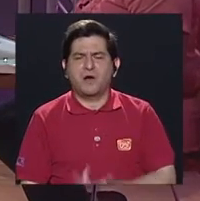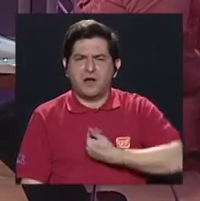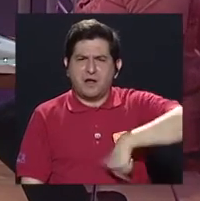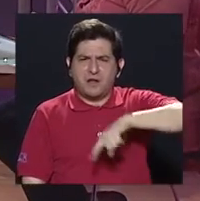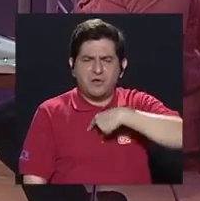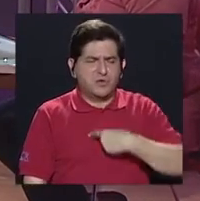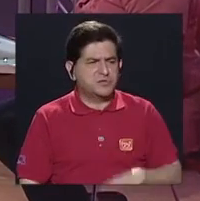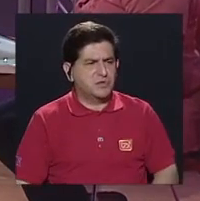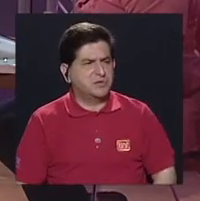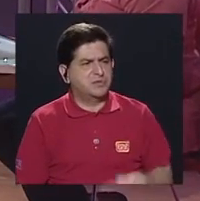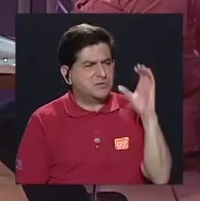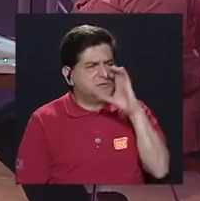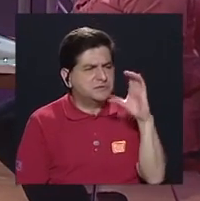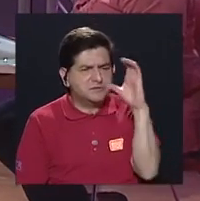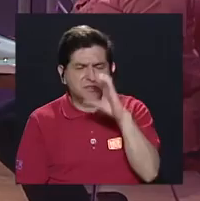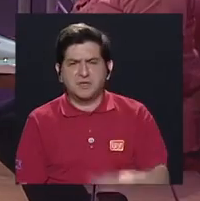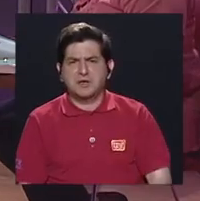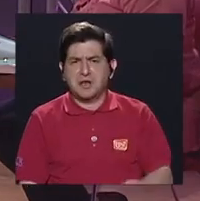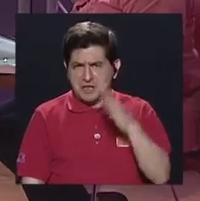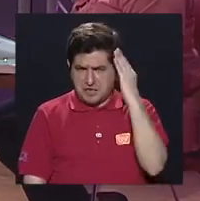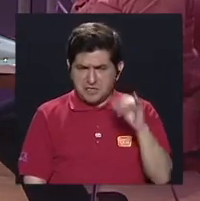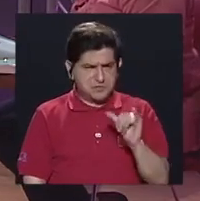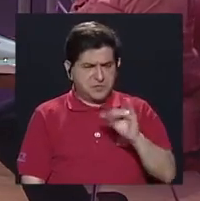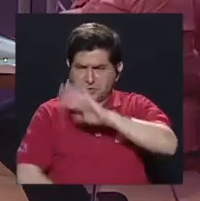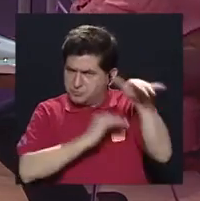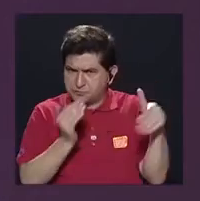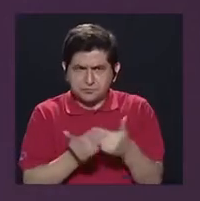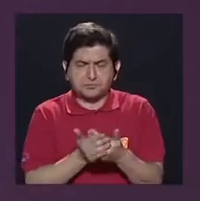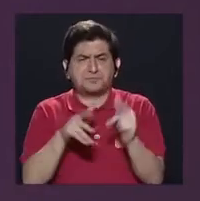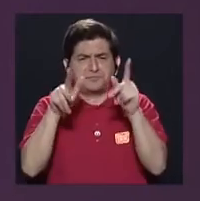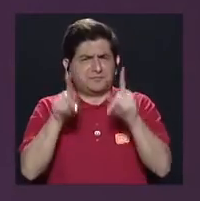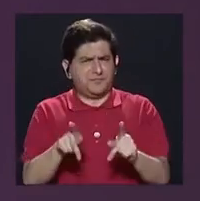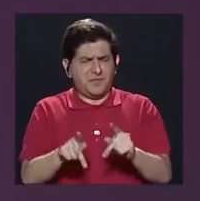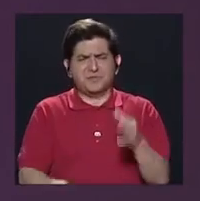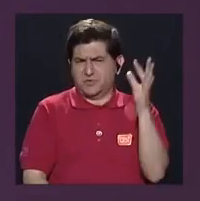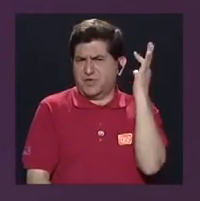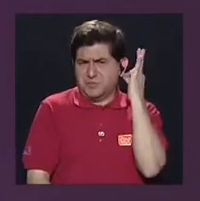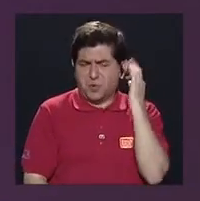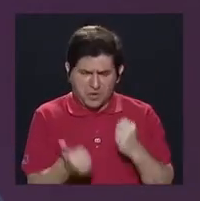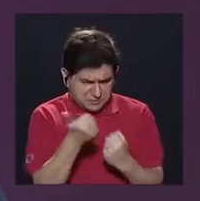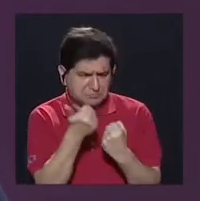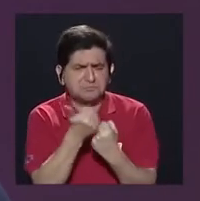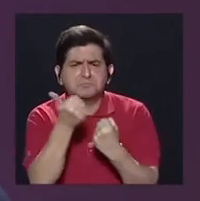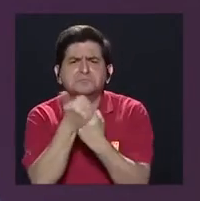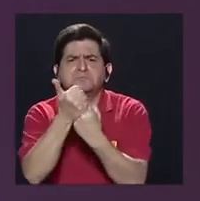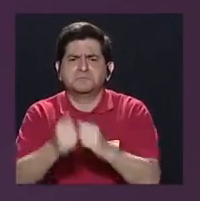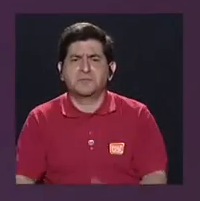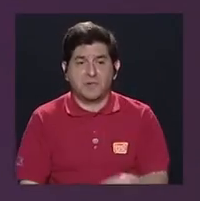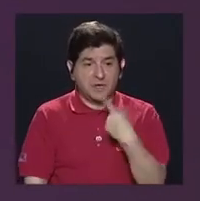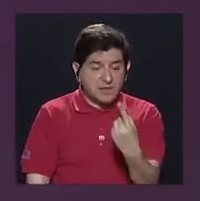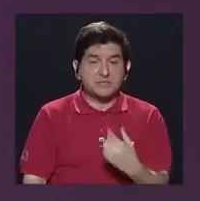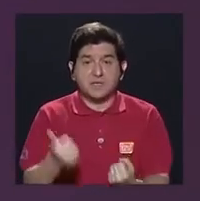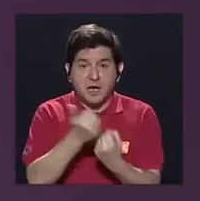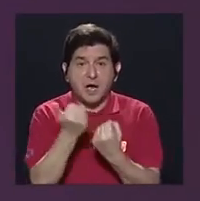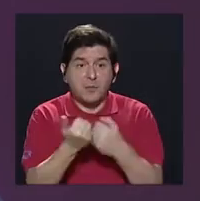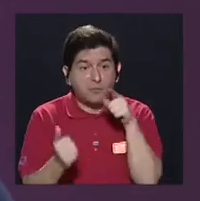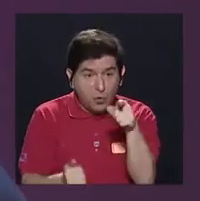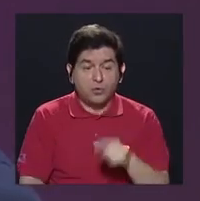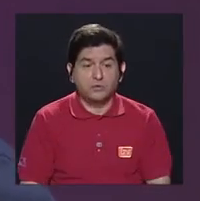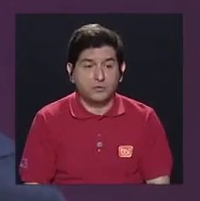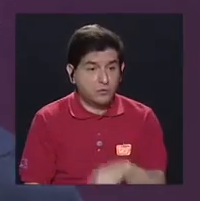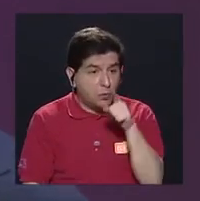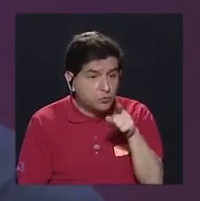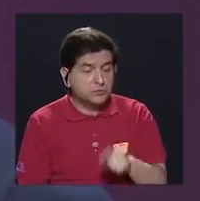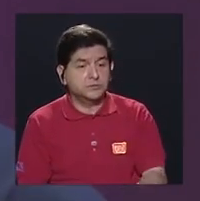y yo lo puedo decir por experiencia, yo creo que todas acá, mucha gente, muchas mujeres son las que nos apoyan y dicen, es que le apoyo a usted porque es